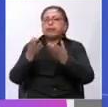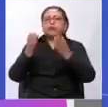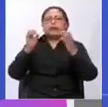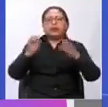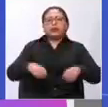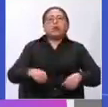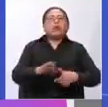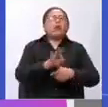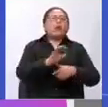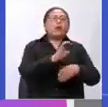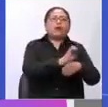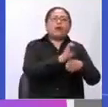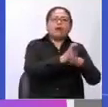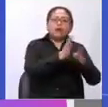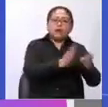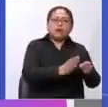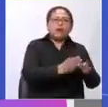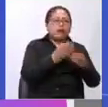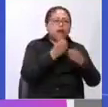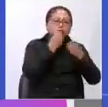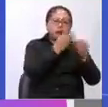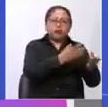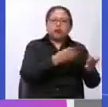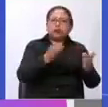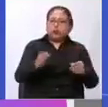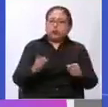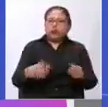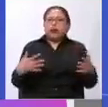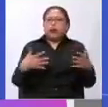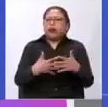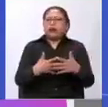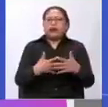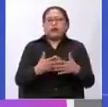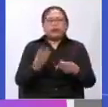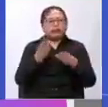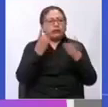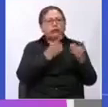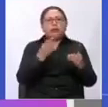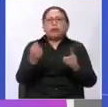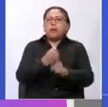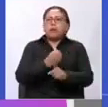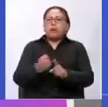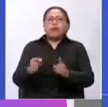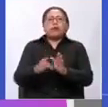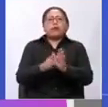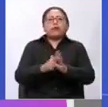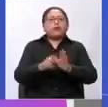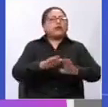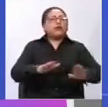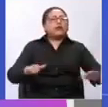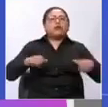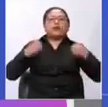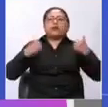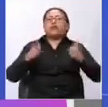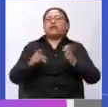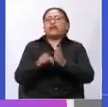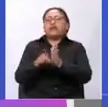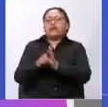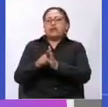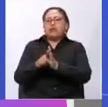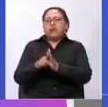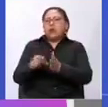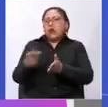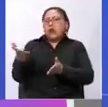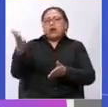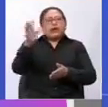enfermera que está en la posta más cerca de su casa, en la Defensoría de la Niñez y Adolescencia o en cualquier